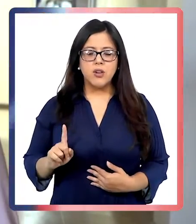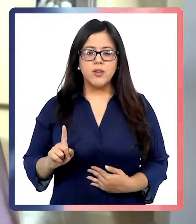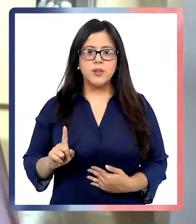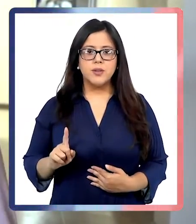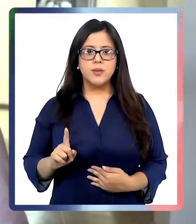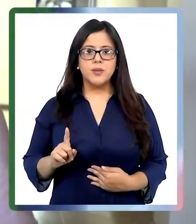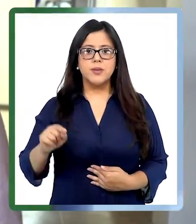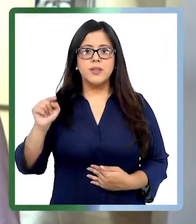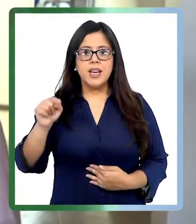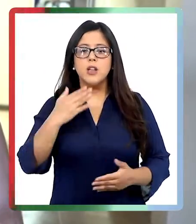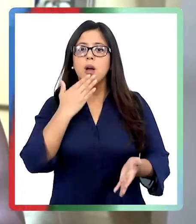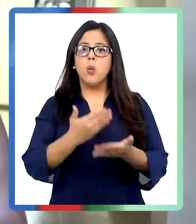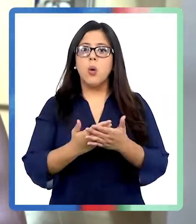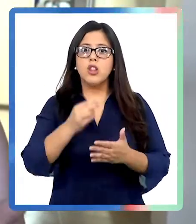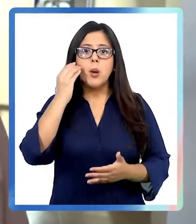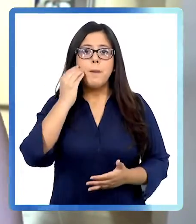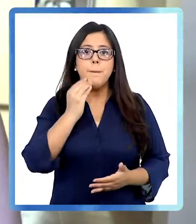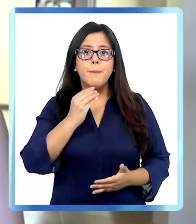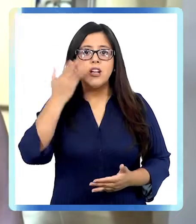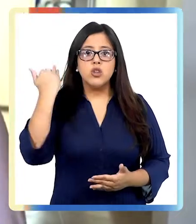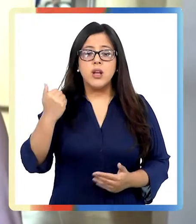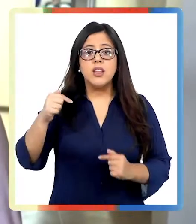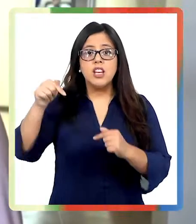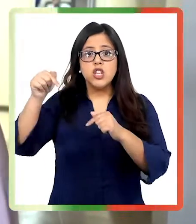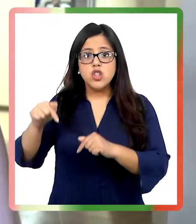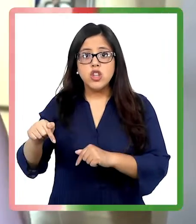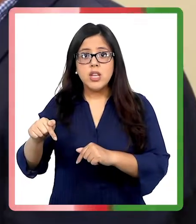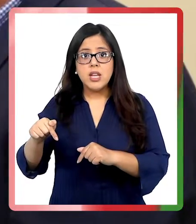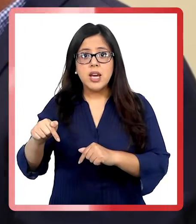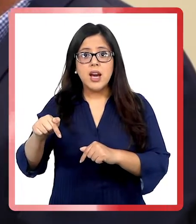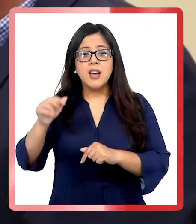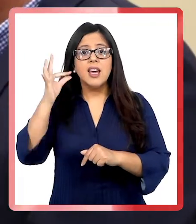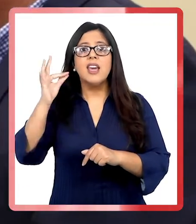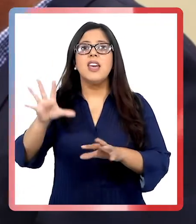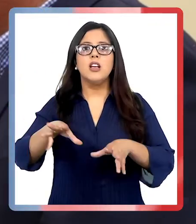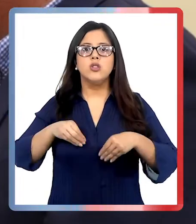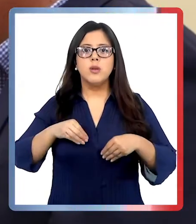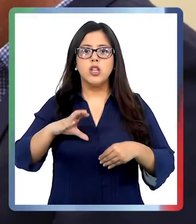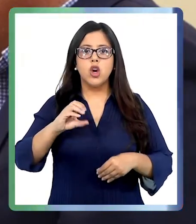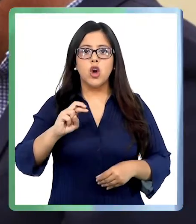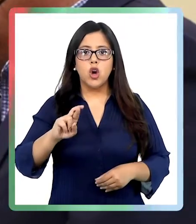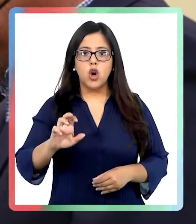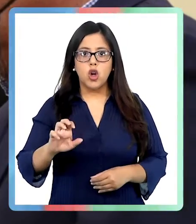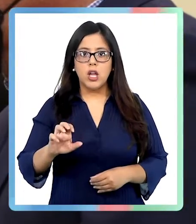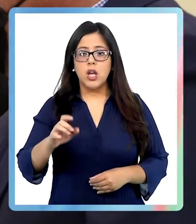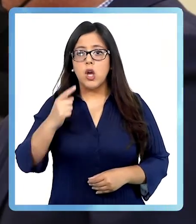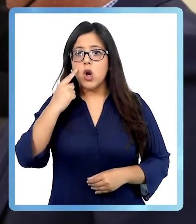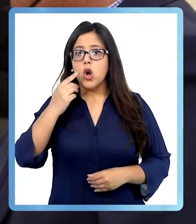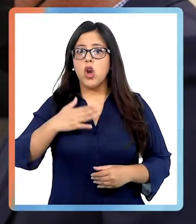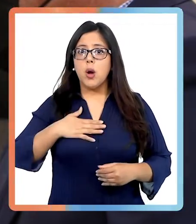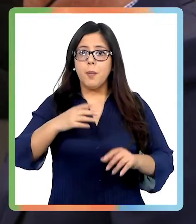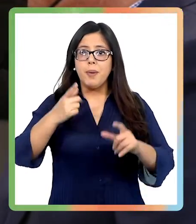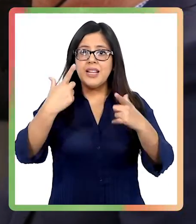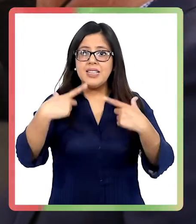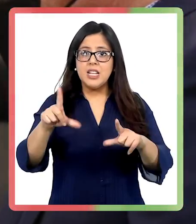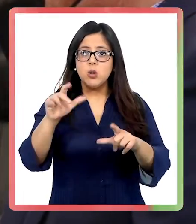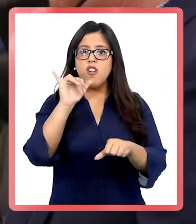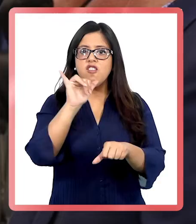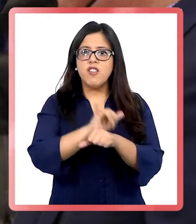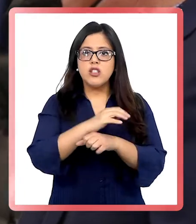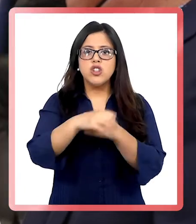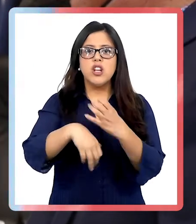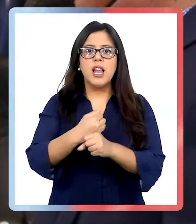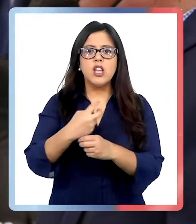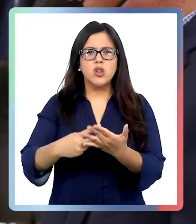Pero después a la gente se lo olvidó. Y la verdad que yo soy la afectada y a mí no se me ha olvidado. O sea, esto fue en mayo y